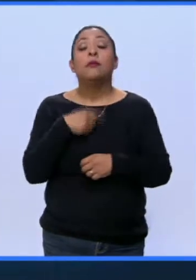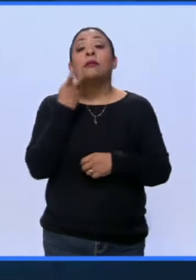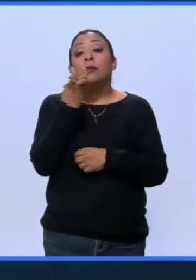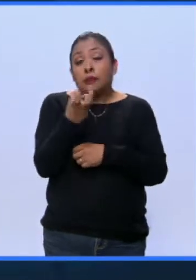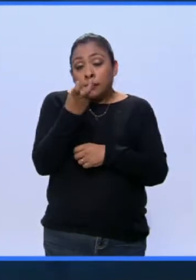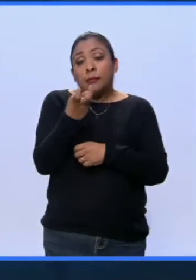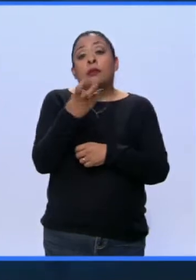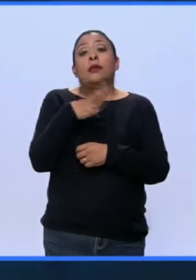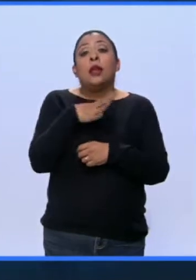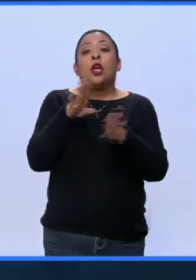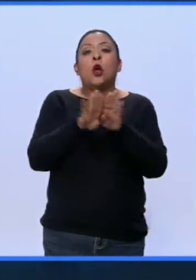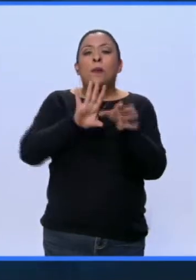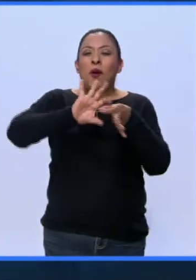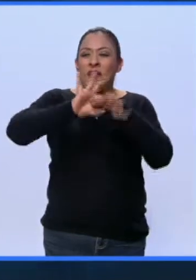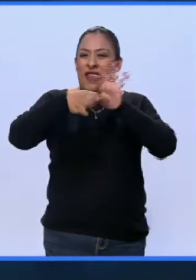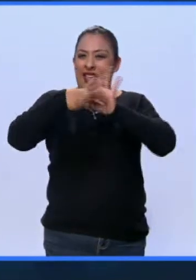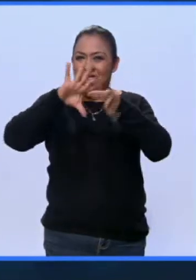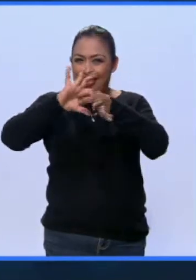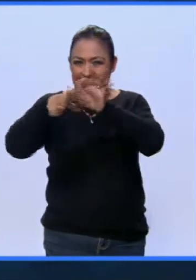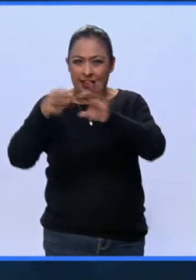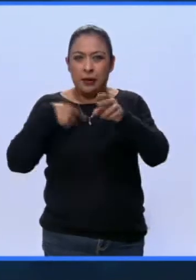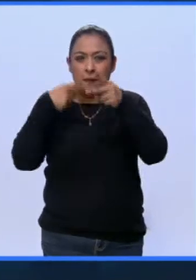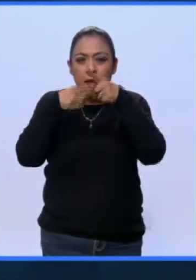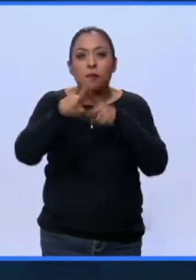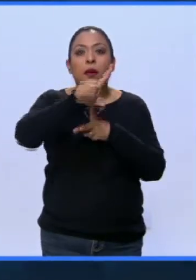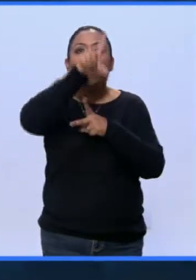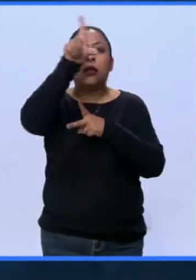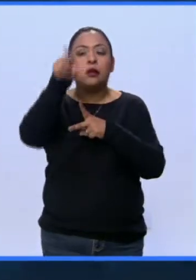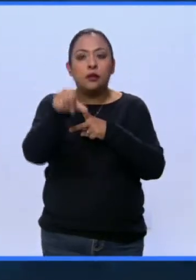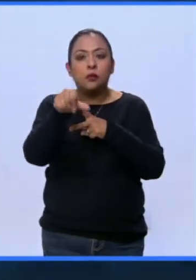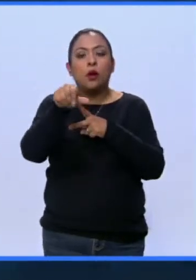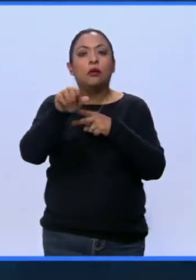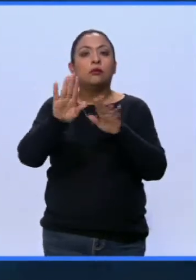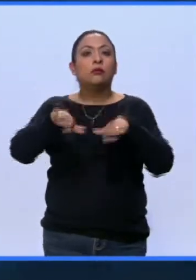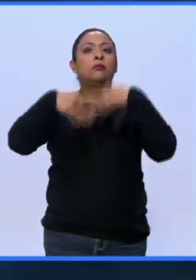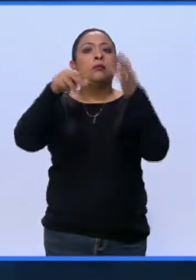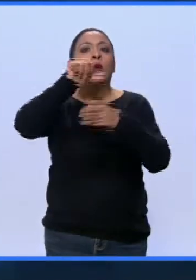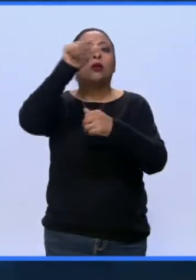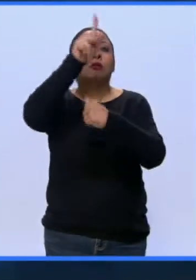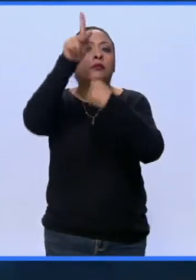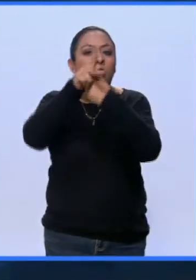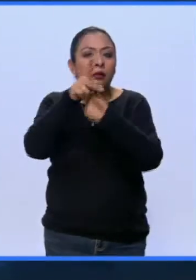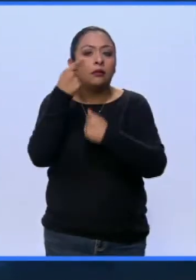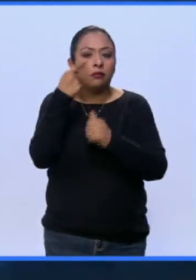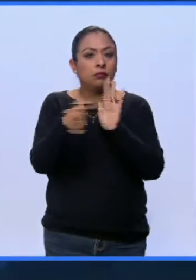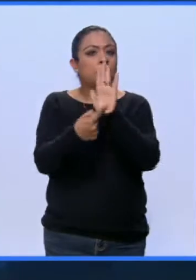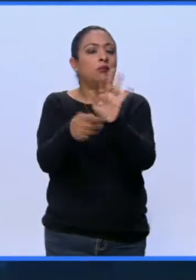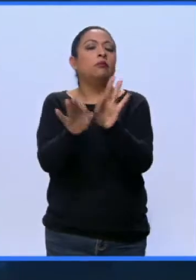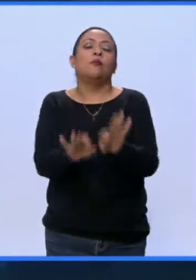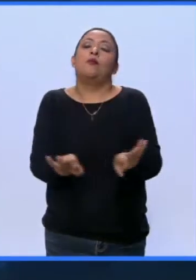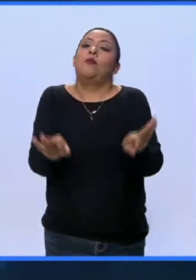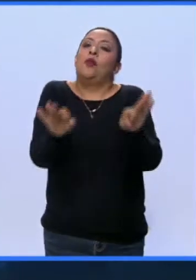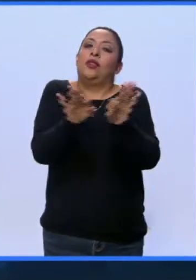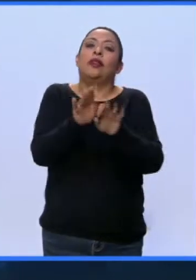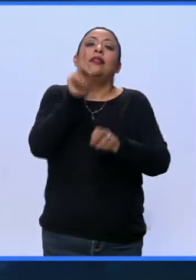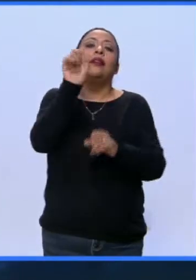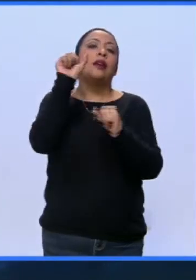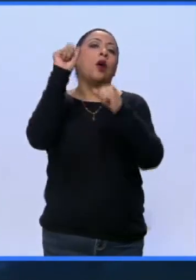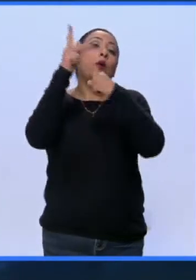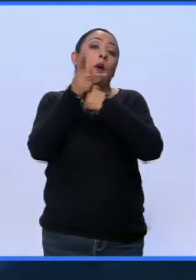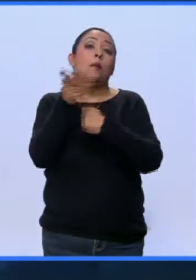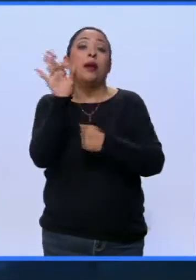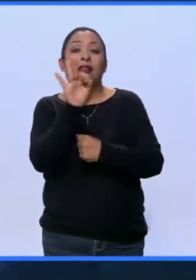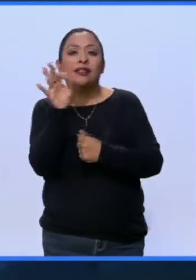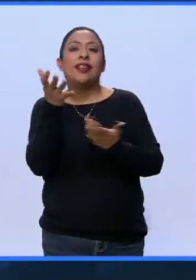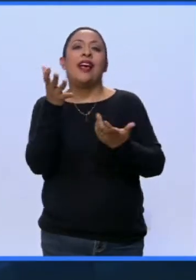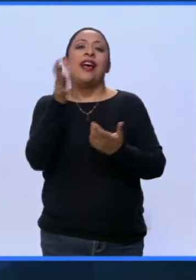cadenas, estos vínculos para después cruzar el océano y también tener esta representación que me parece fundamental en Europa, quizá